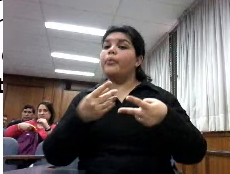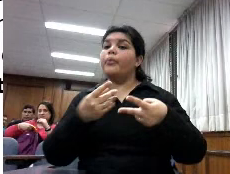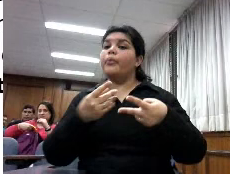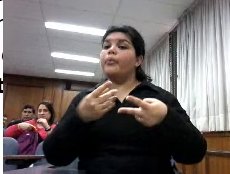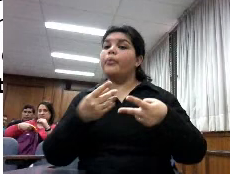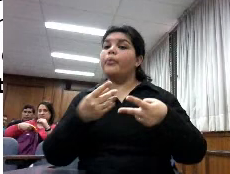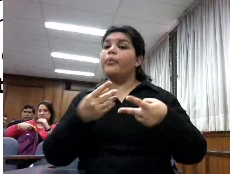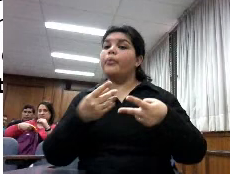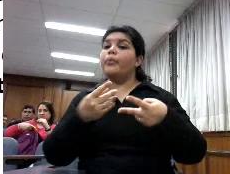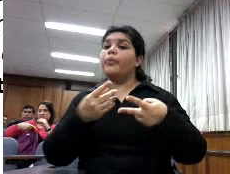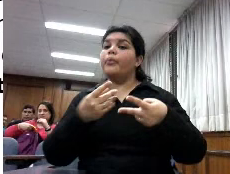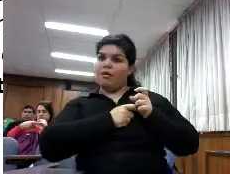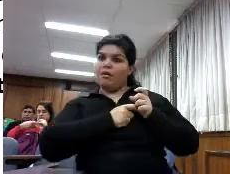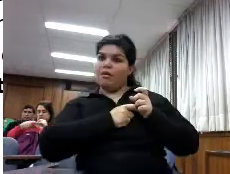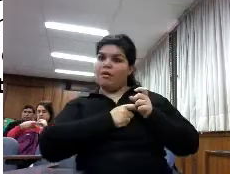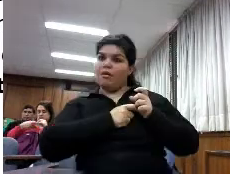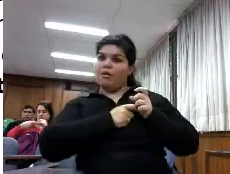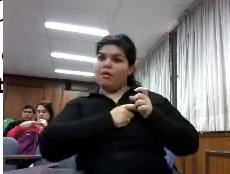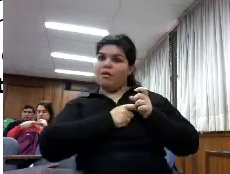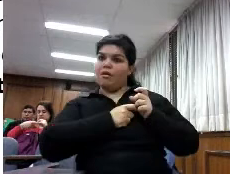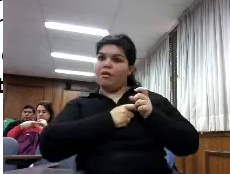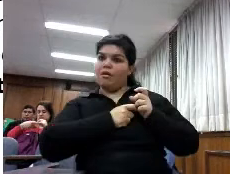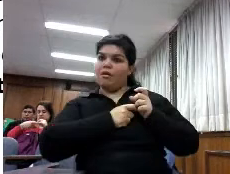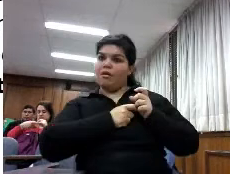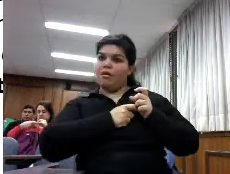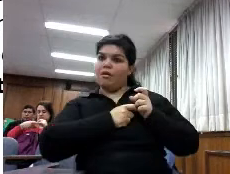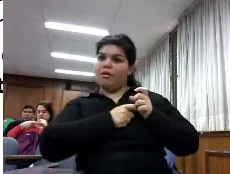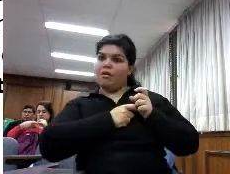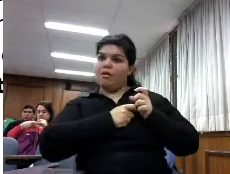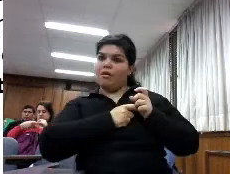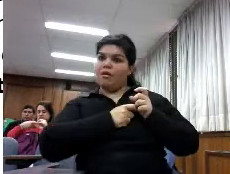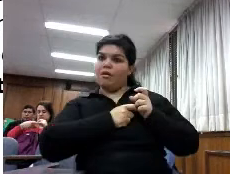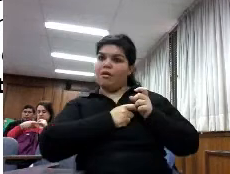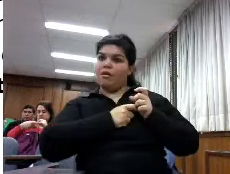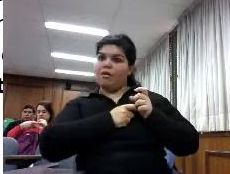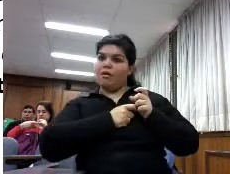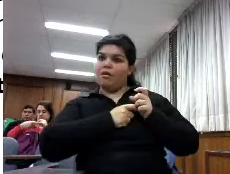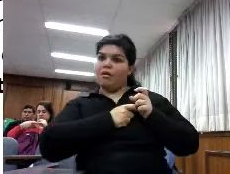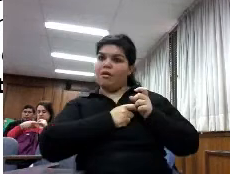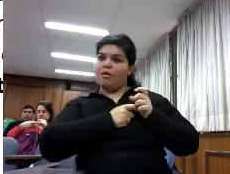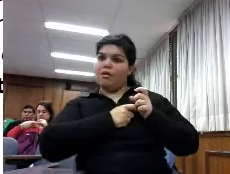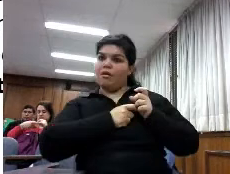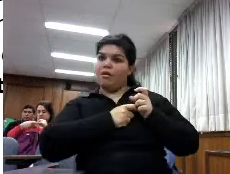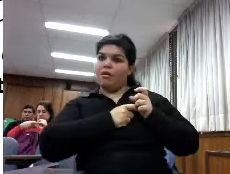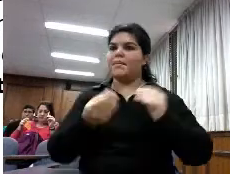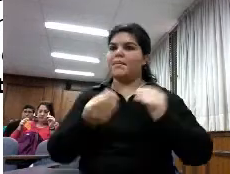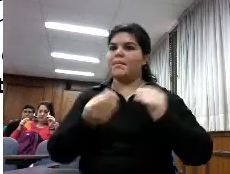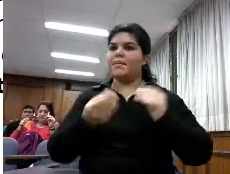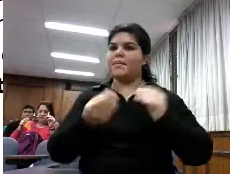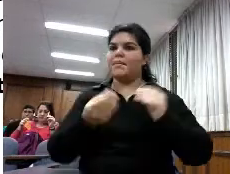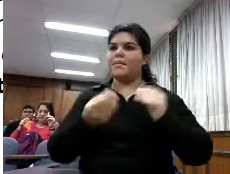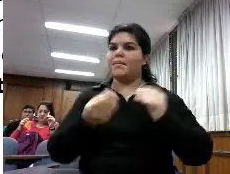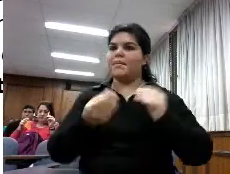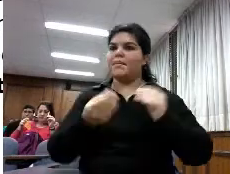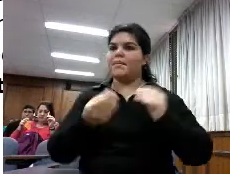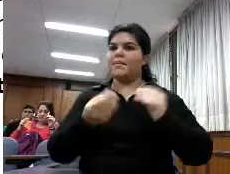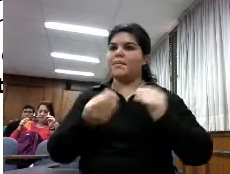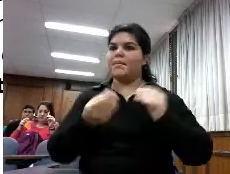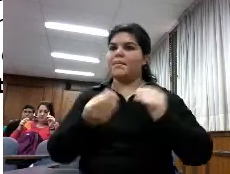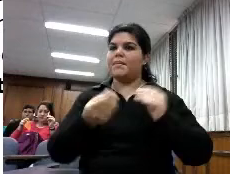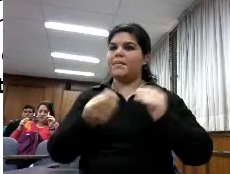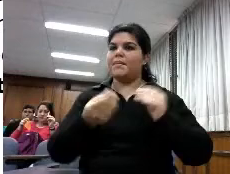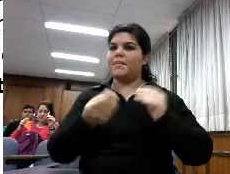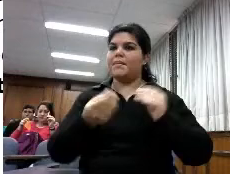Estados Unidos una encuesta que hizo Pew Research que es la agencia de investigación de mercados más importante ahora de Estados